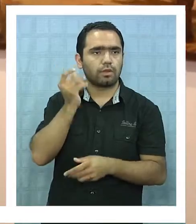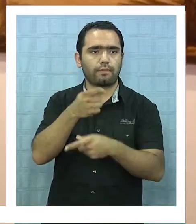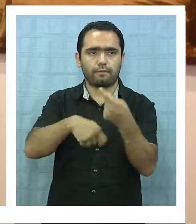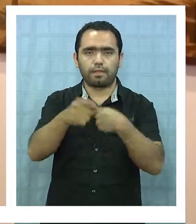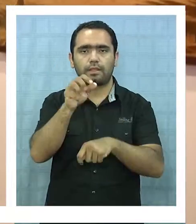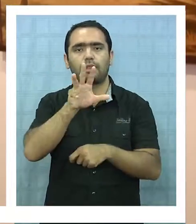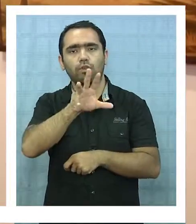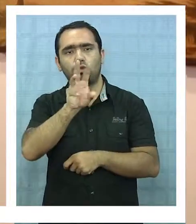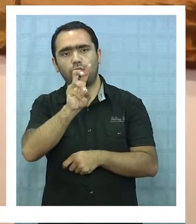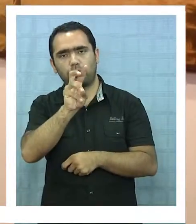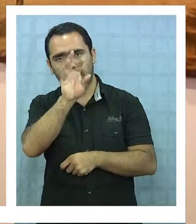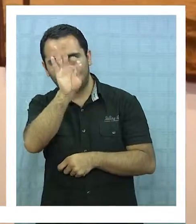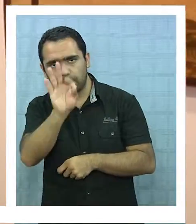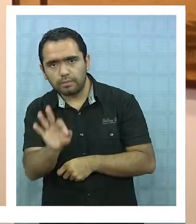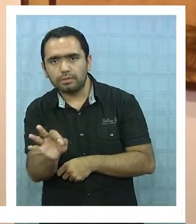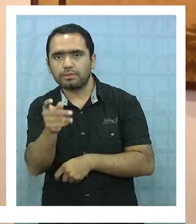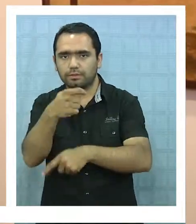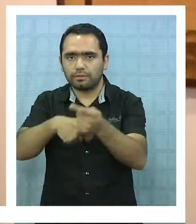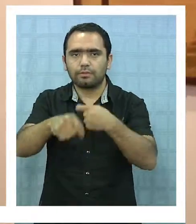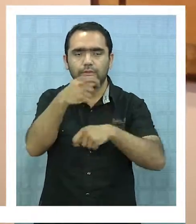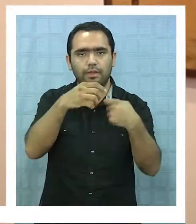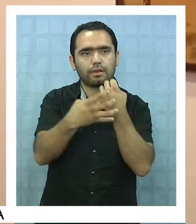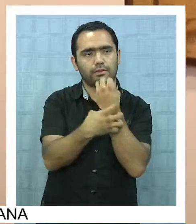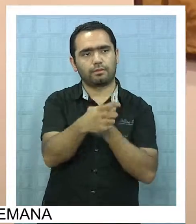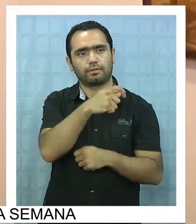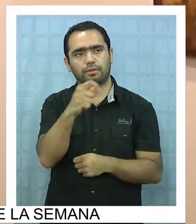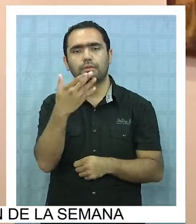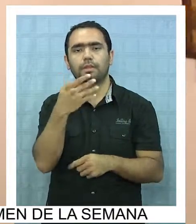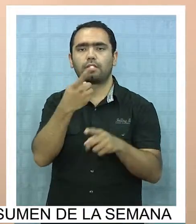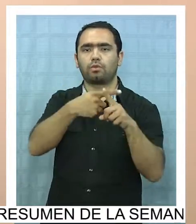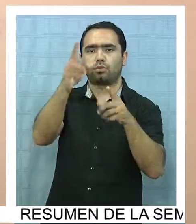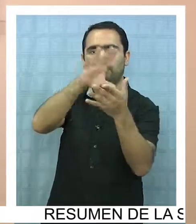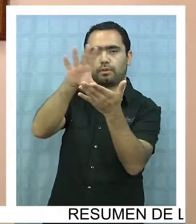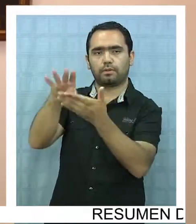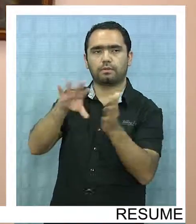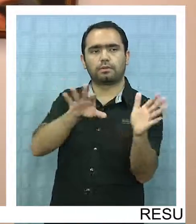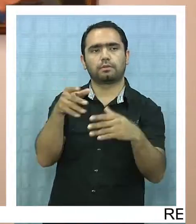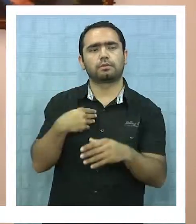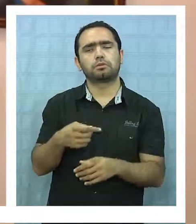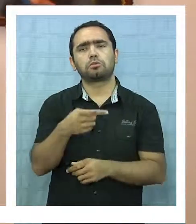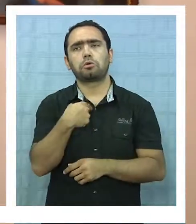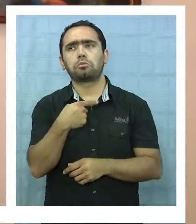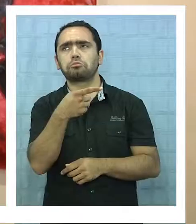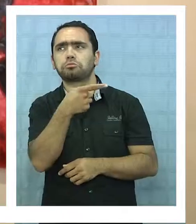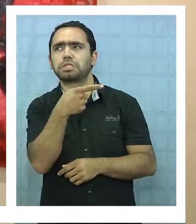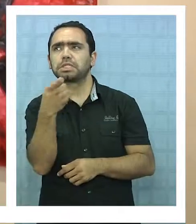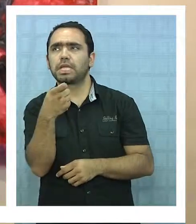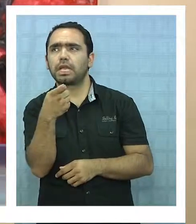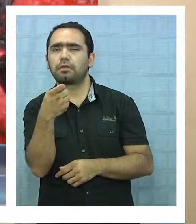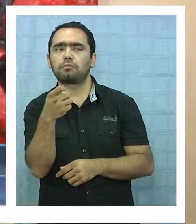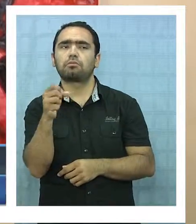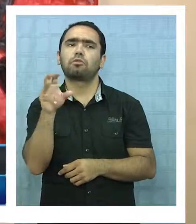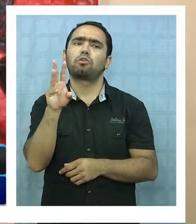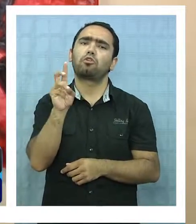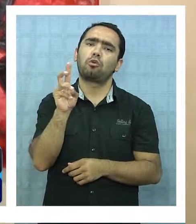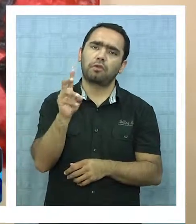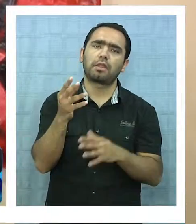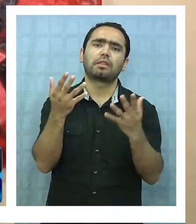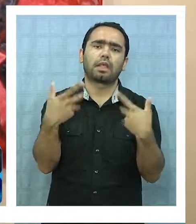más del 90% de sus obras en la región y el extranjero. De mis 100 pinturas que llevo, 90 están